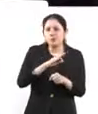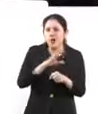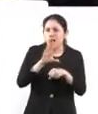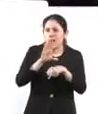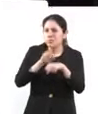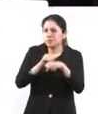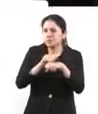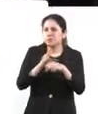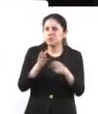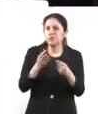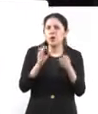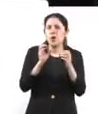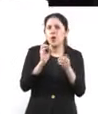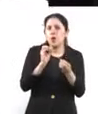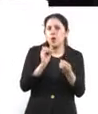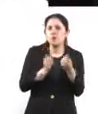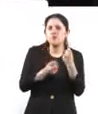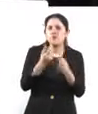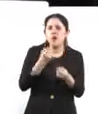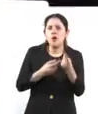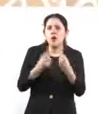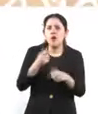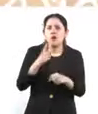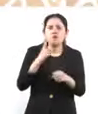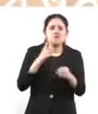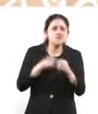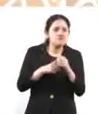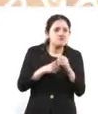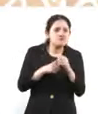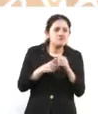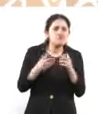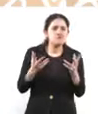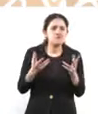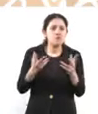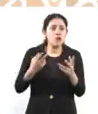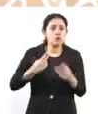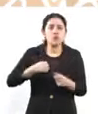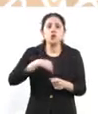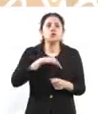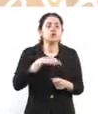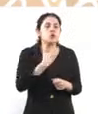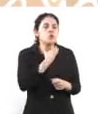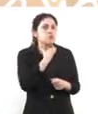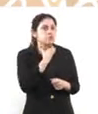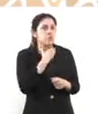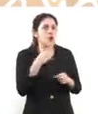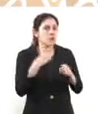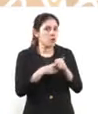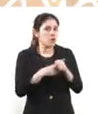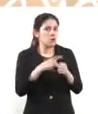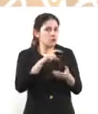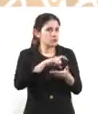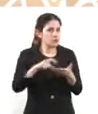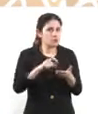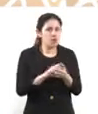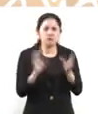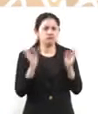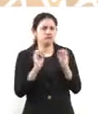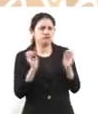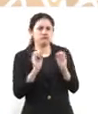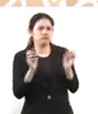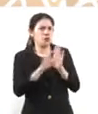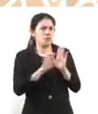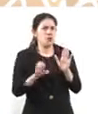algún filtro ahí? No sé. Pues está abierto, es sin censura, a menos que haya alguna cosa particular que tuviera que ver con algún acto de